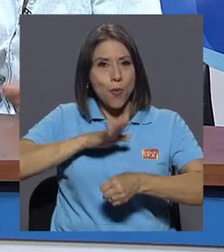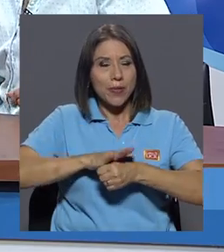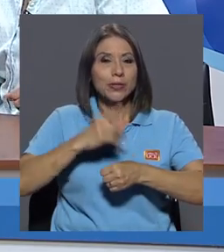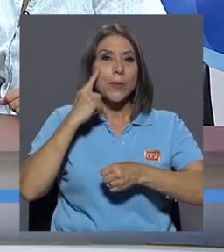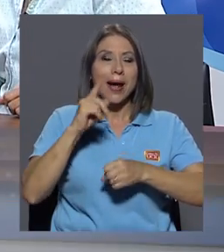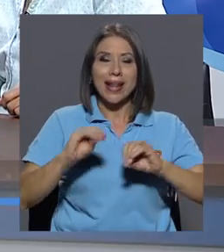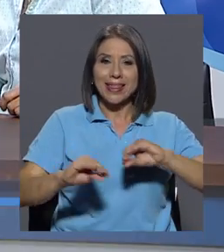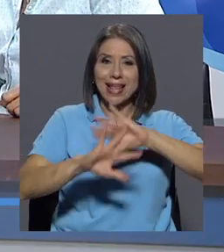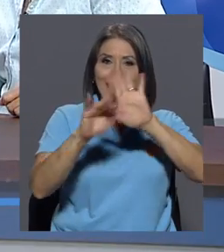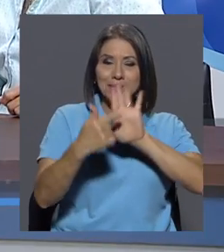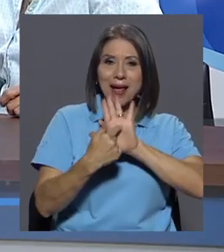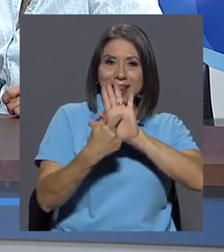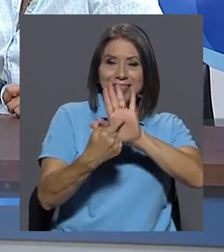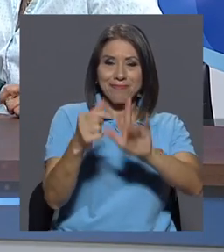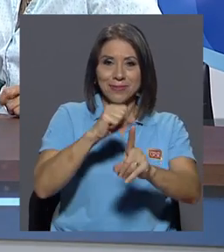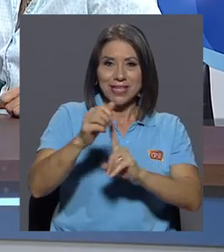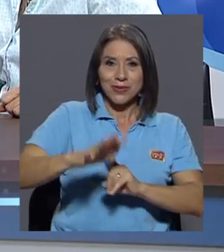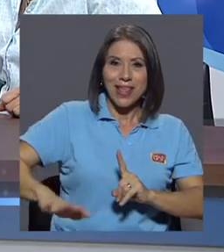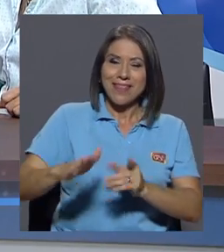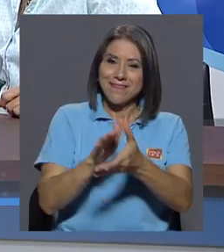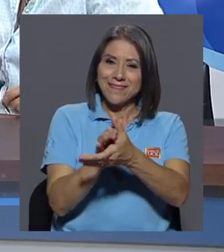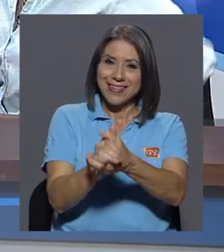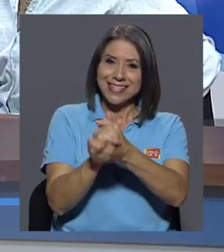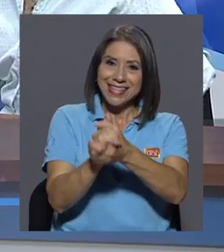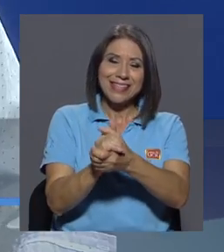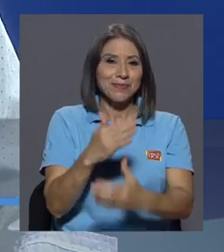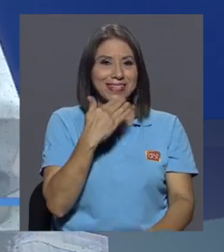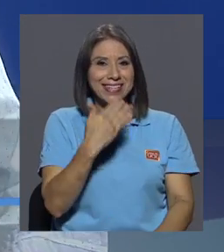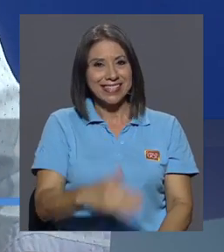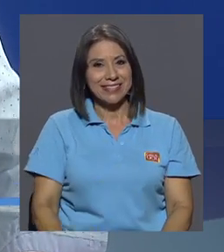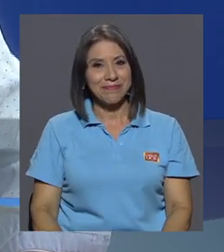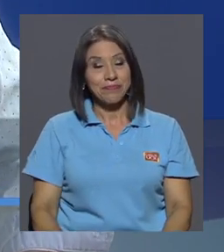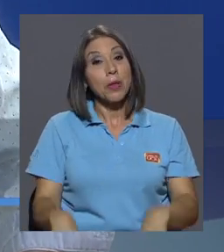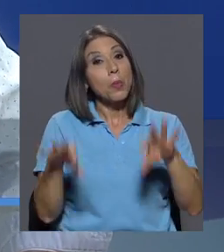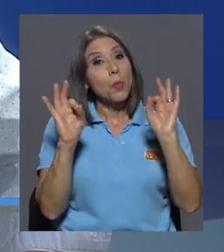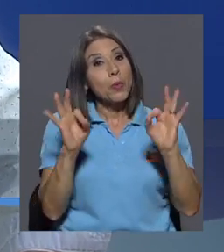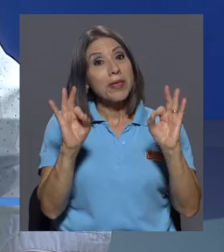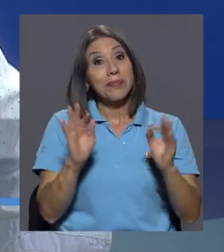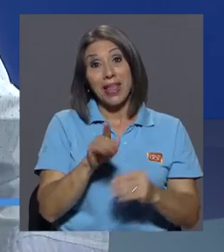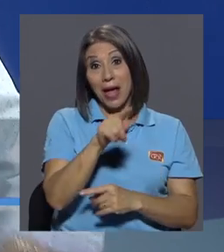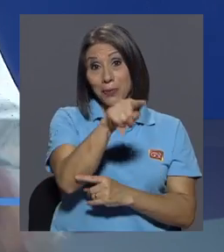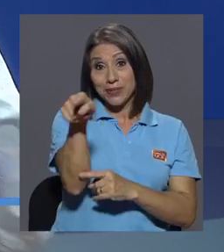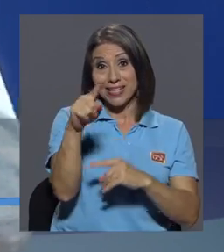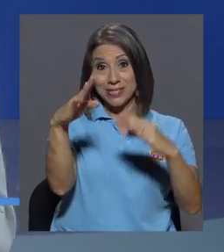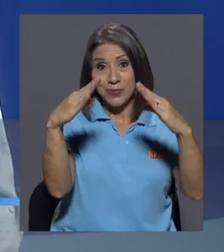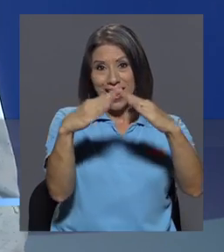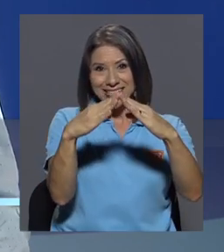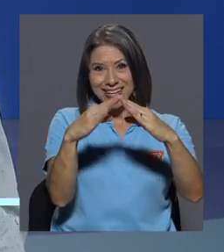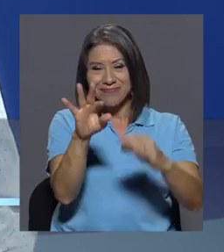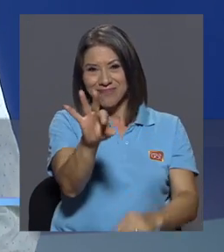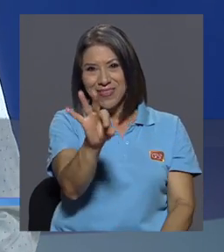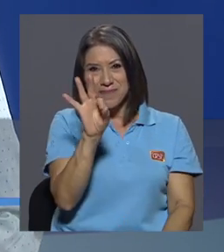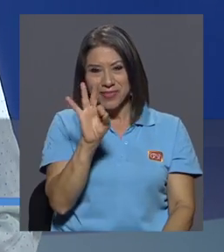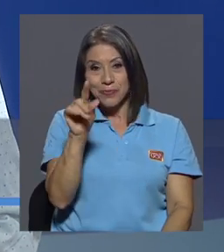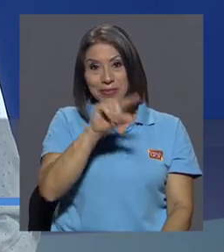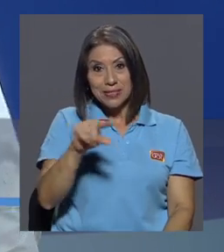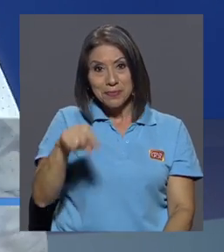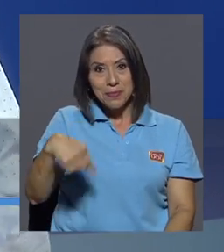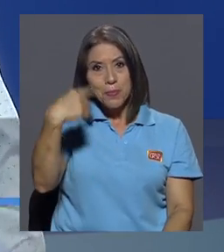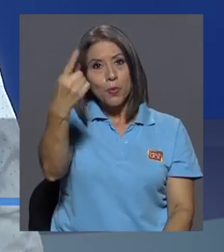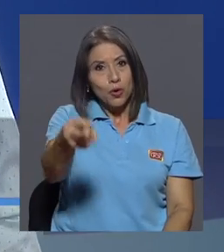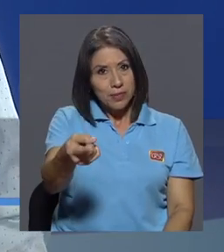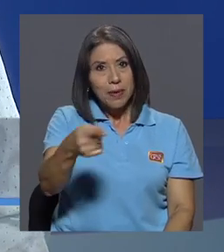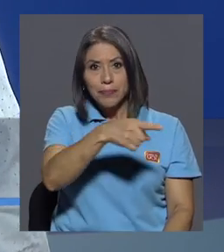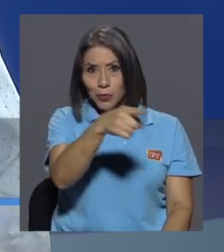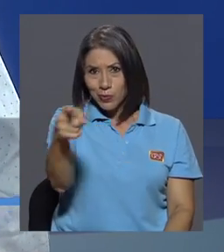ser transparente con nuestra sociedad. Felicidades, de verdad, Marco. Muchas gracias. Muy bien, a ustedes en su casa, pues quiero invitarlos para que la próxima semana